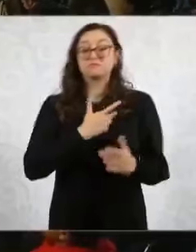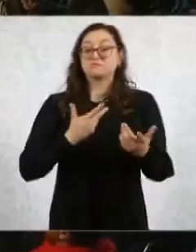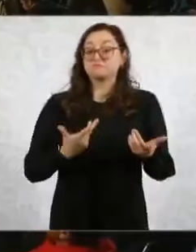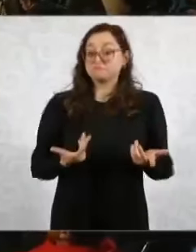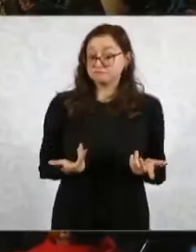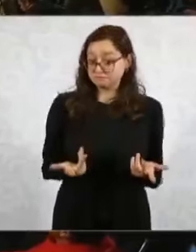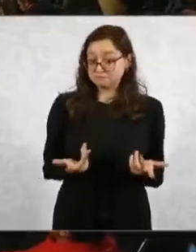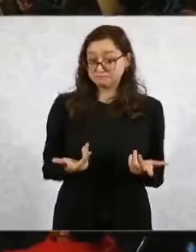pues vamos a iniciar.